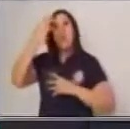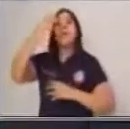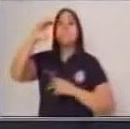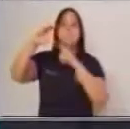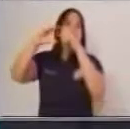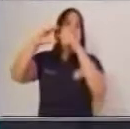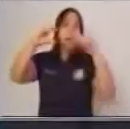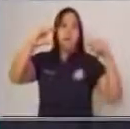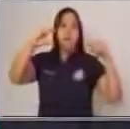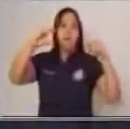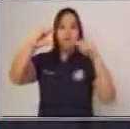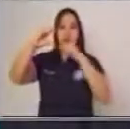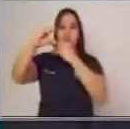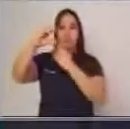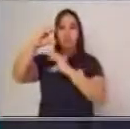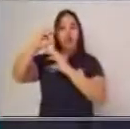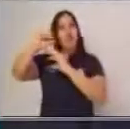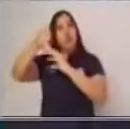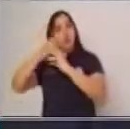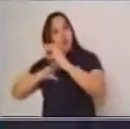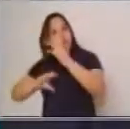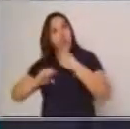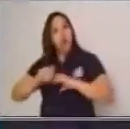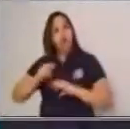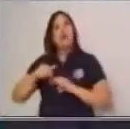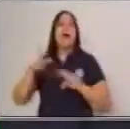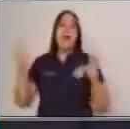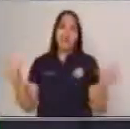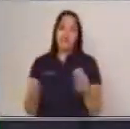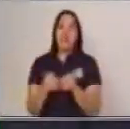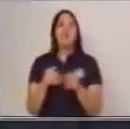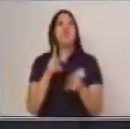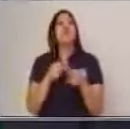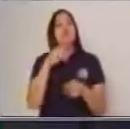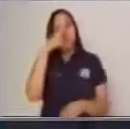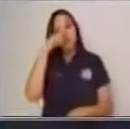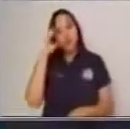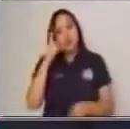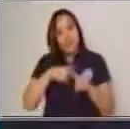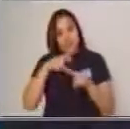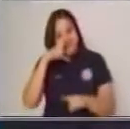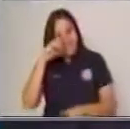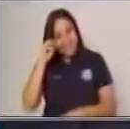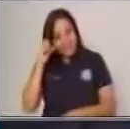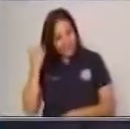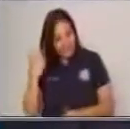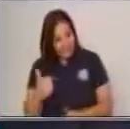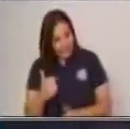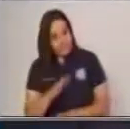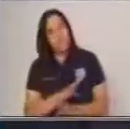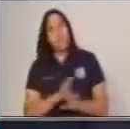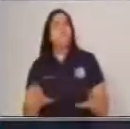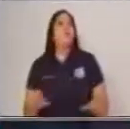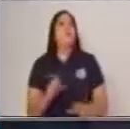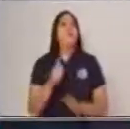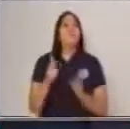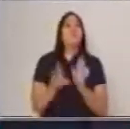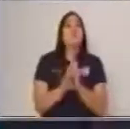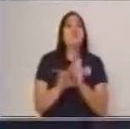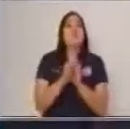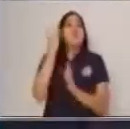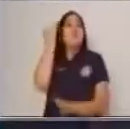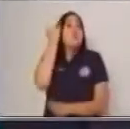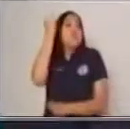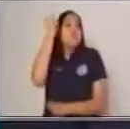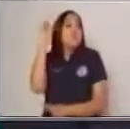vamos a iniciar entonces con la definición de ideas principales. Para esto es